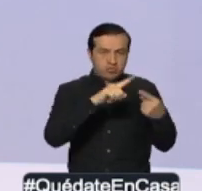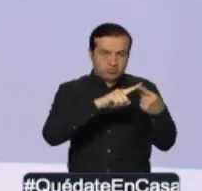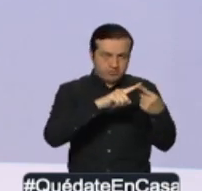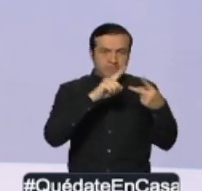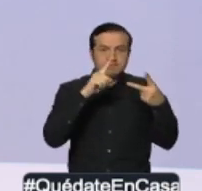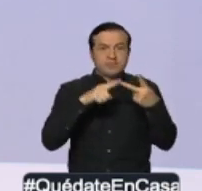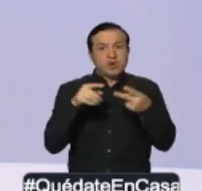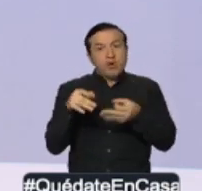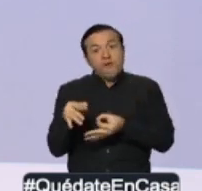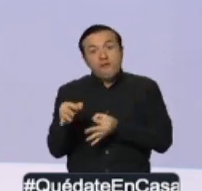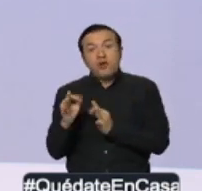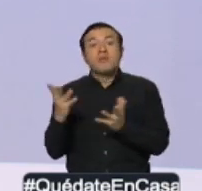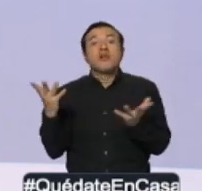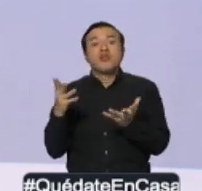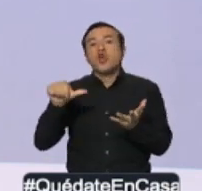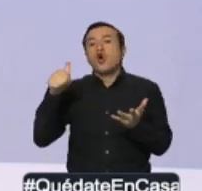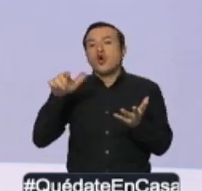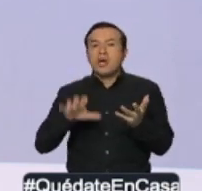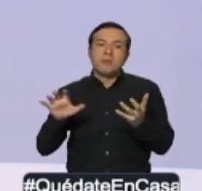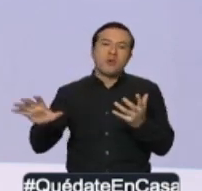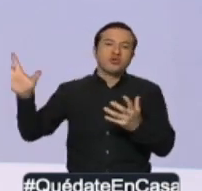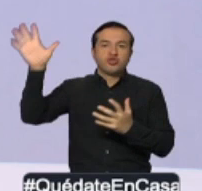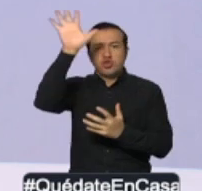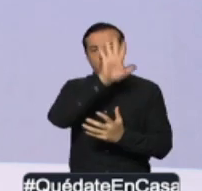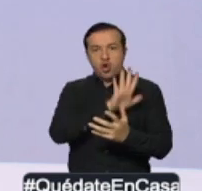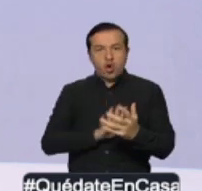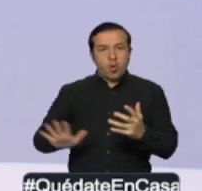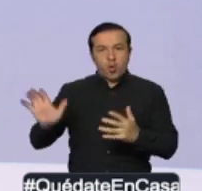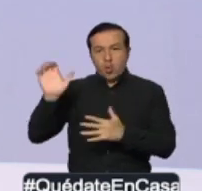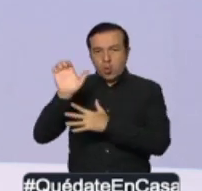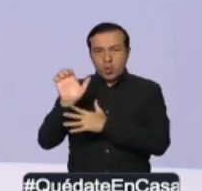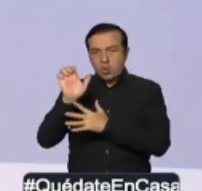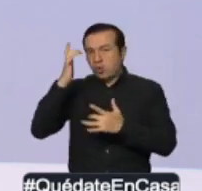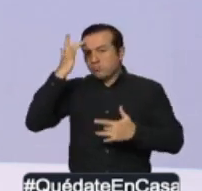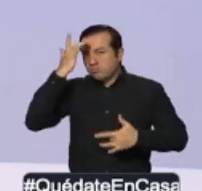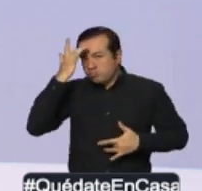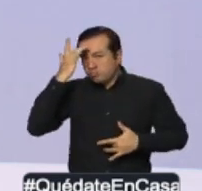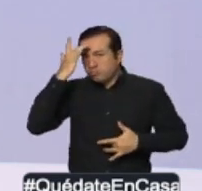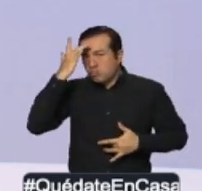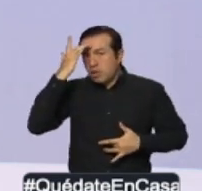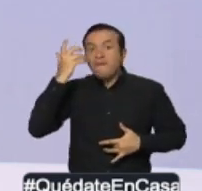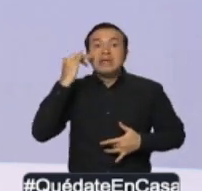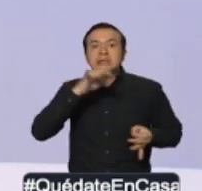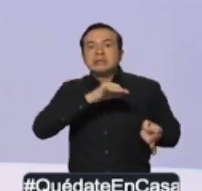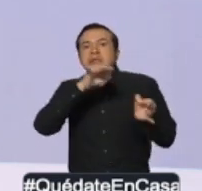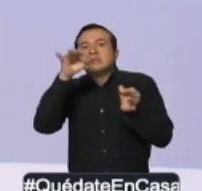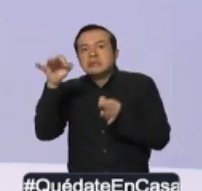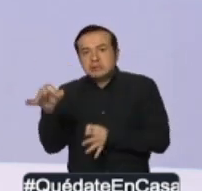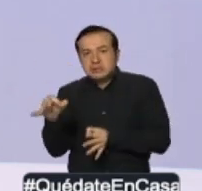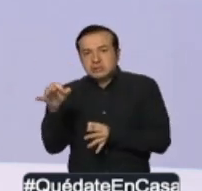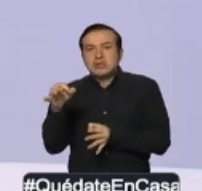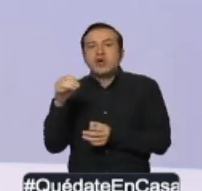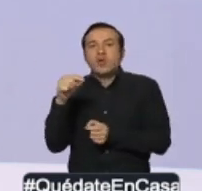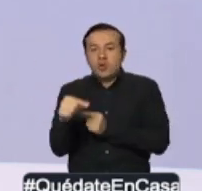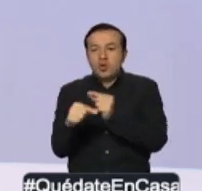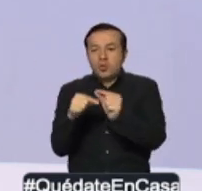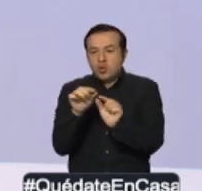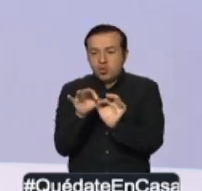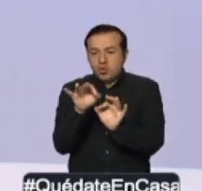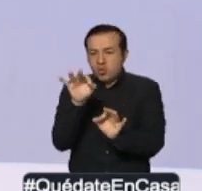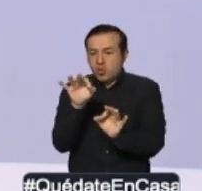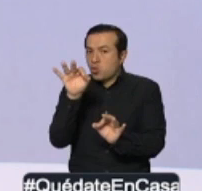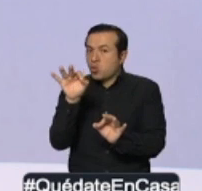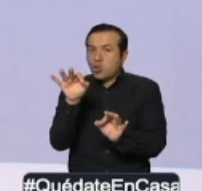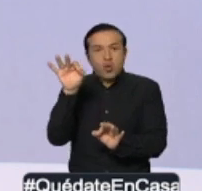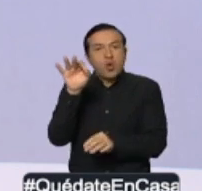es lo que se desarrolla en el resto de provincias donde el ingreso de la pandemia fue posterior. La curva se comporta de la misma